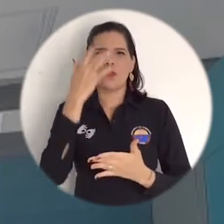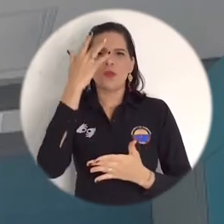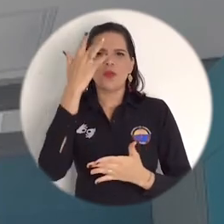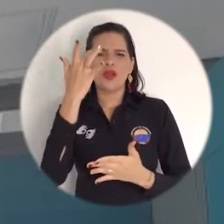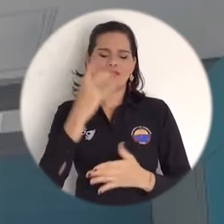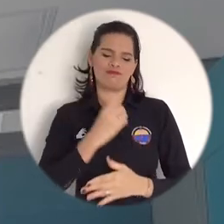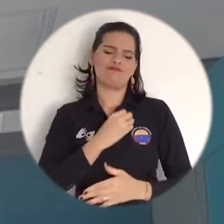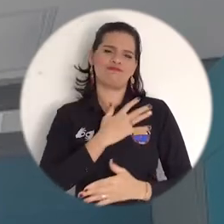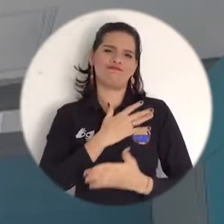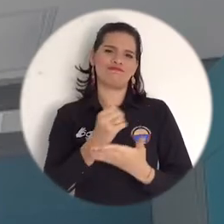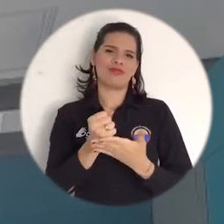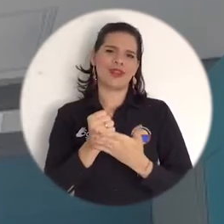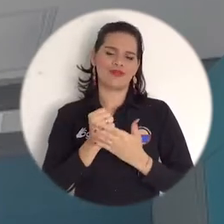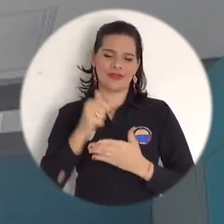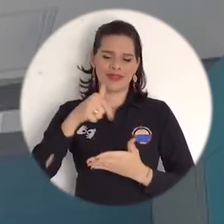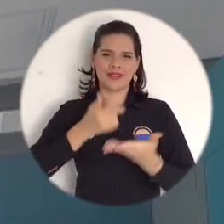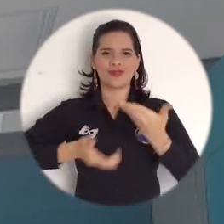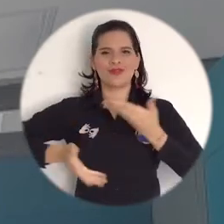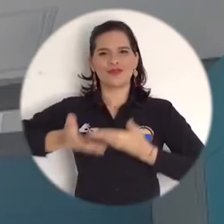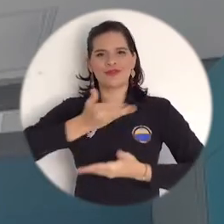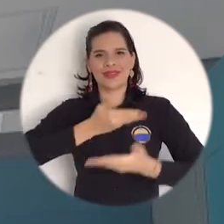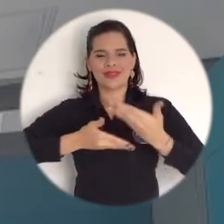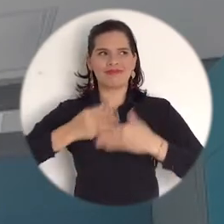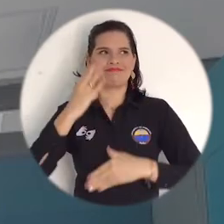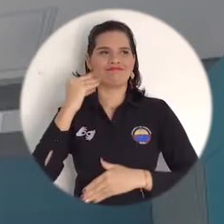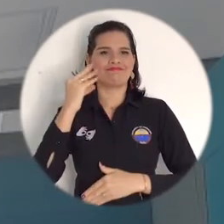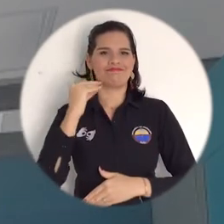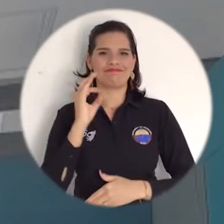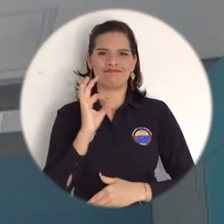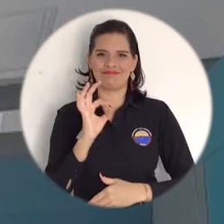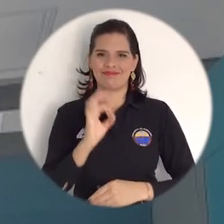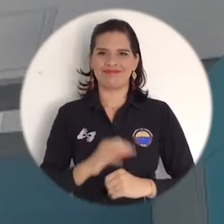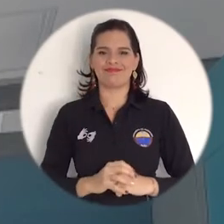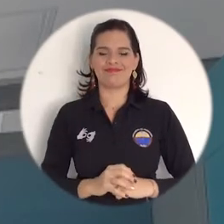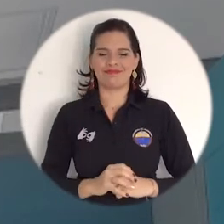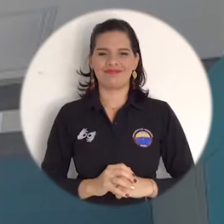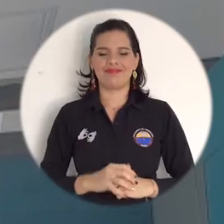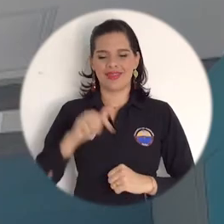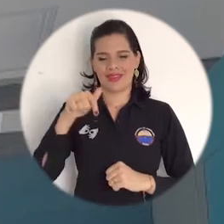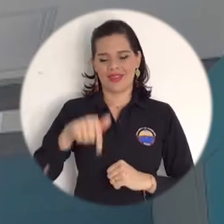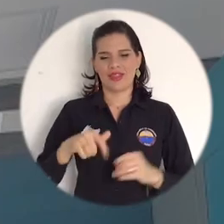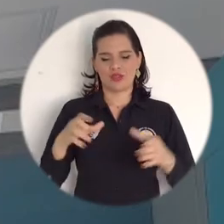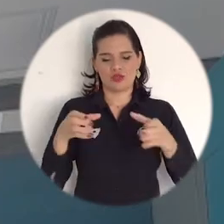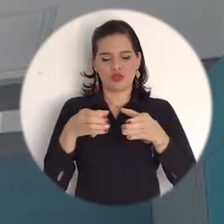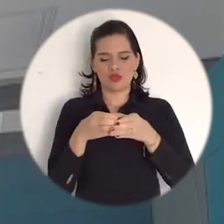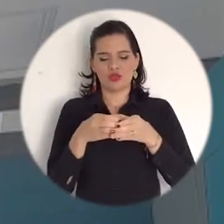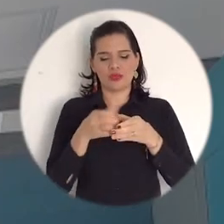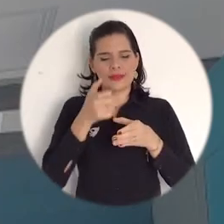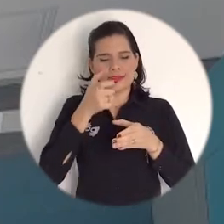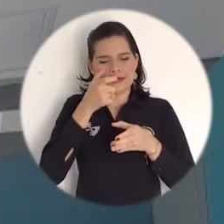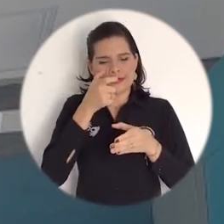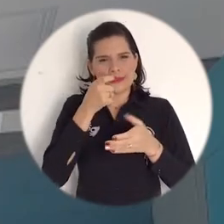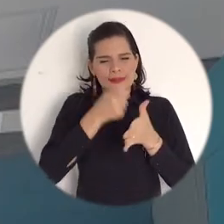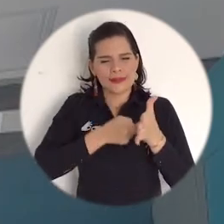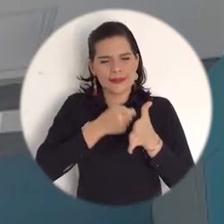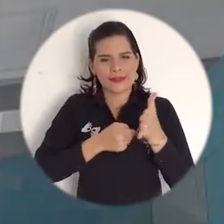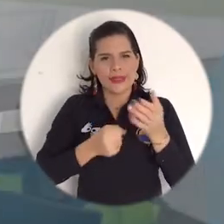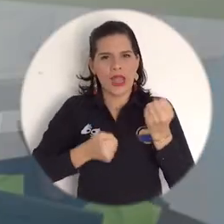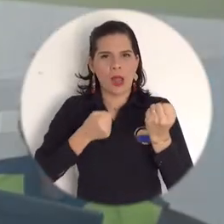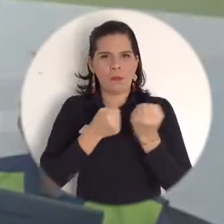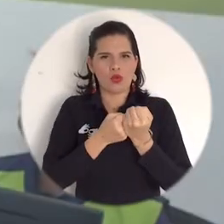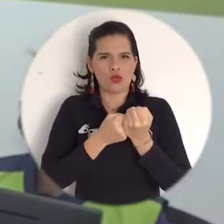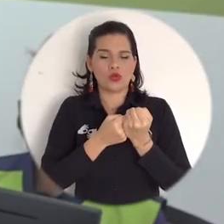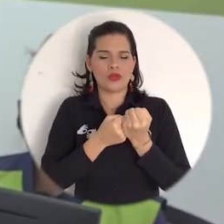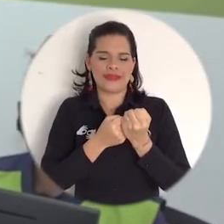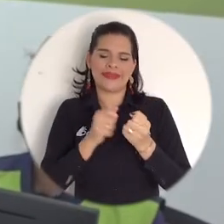por la oportunidad que nos han dado de compartir con ustedes esta gran experiencia dentro del Núcleo de Apoyo Fiscal.